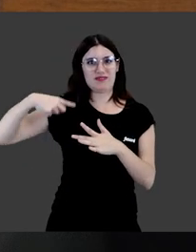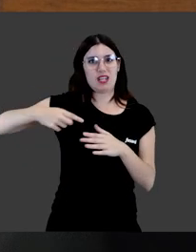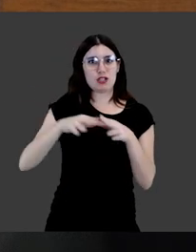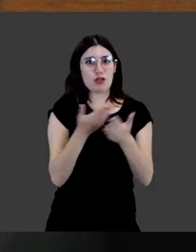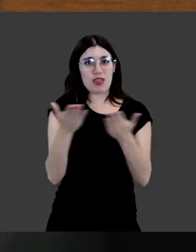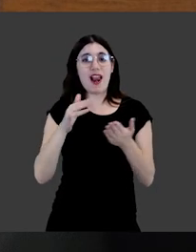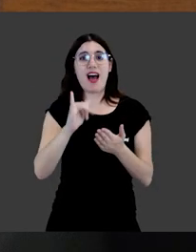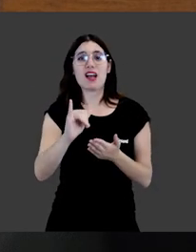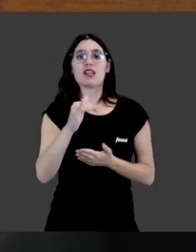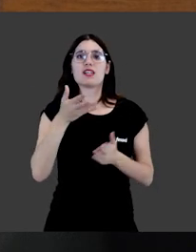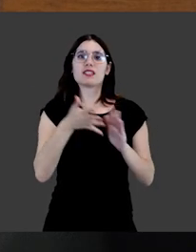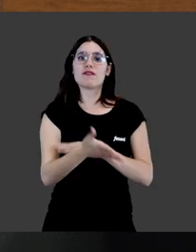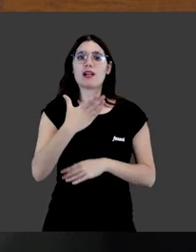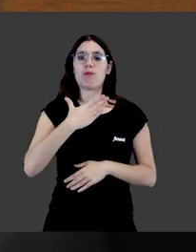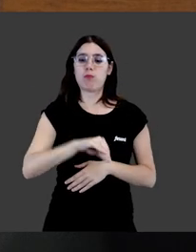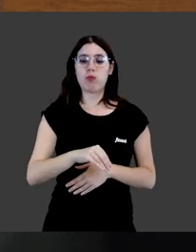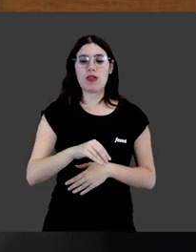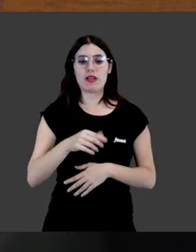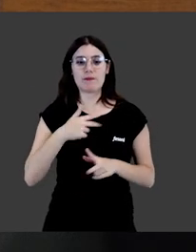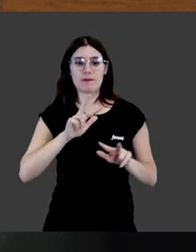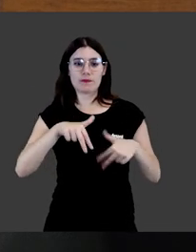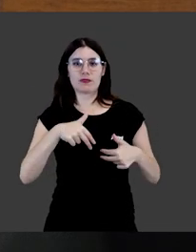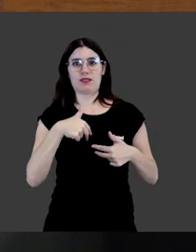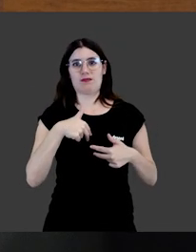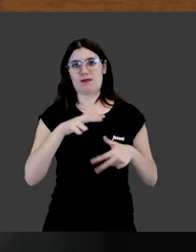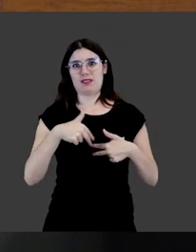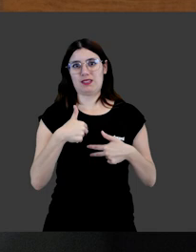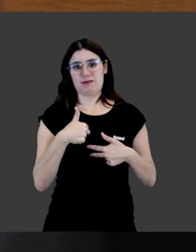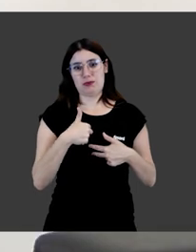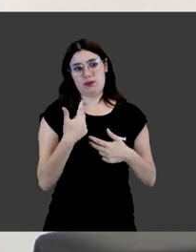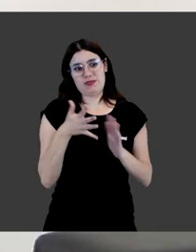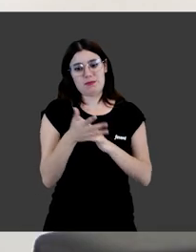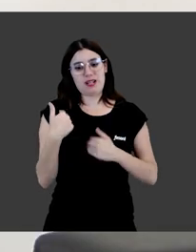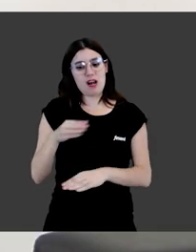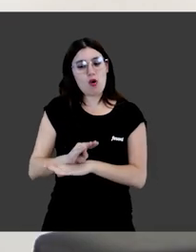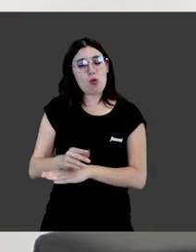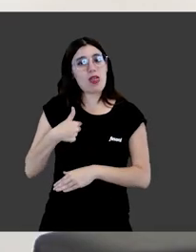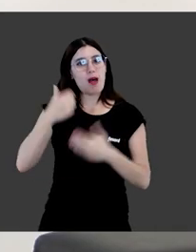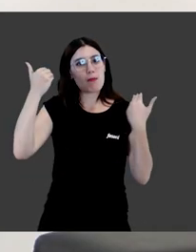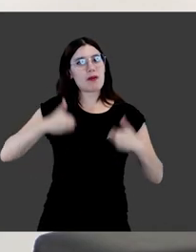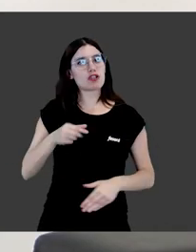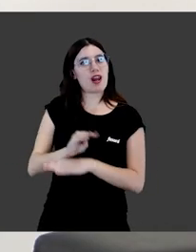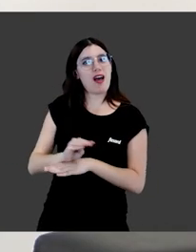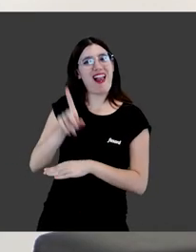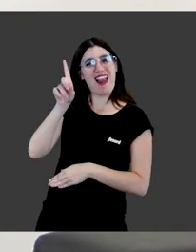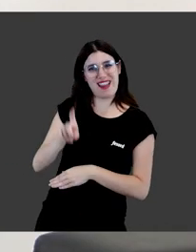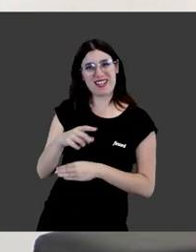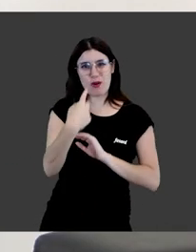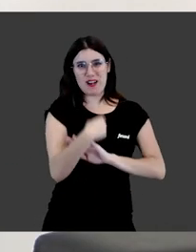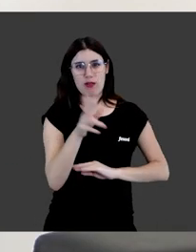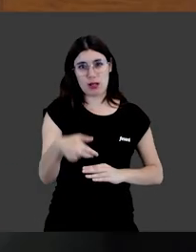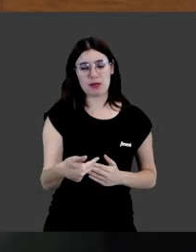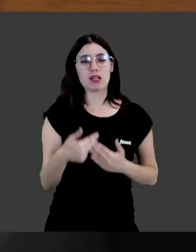y que es lo que permite explicar también esos deberes de cuidado que tiene la persona respecto